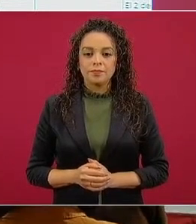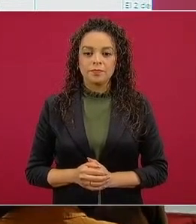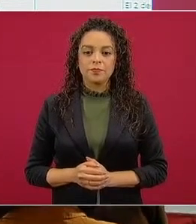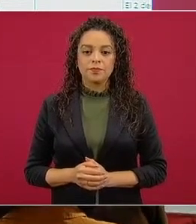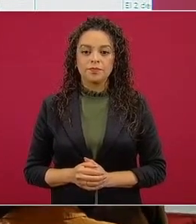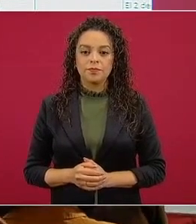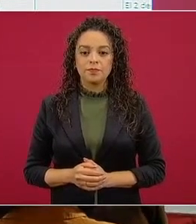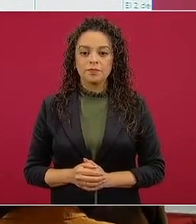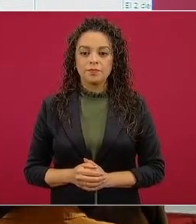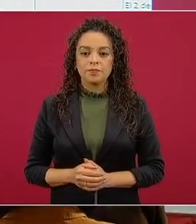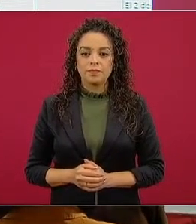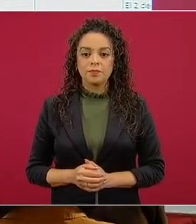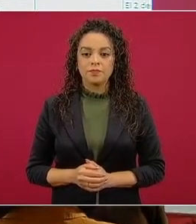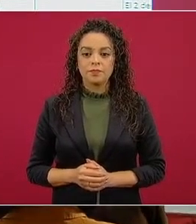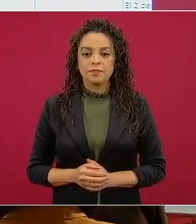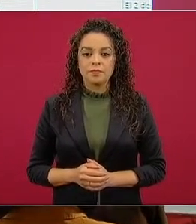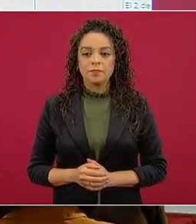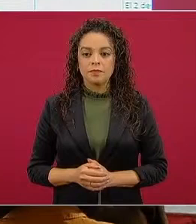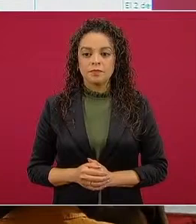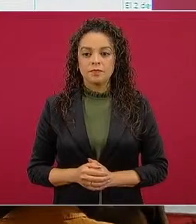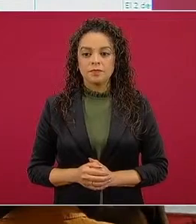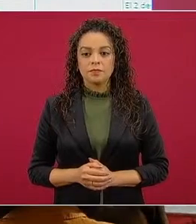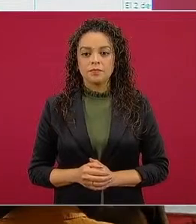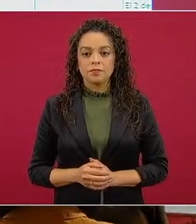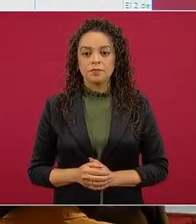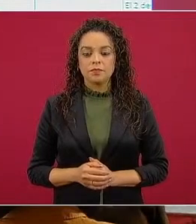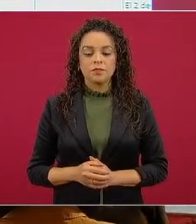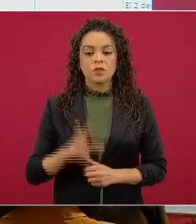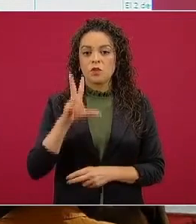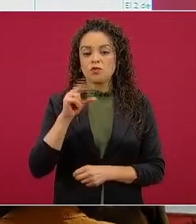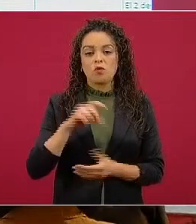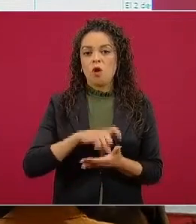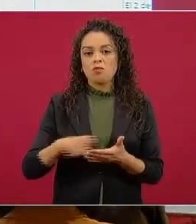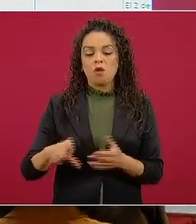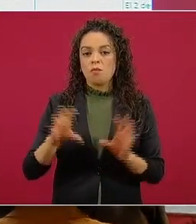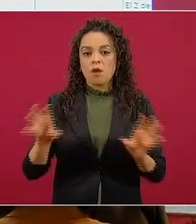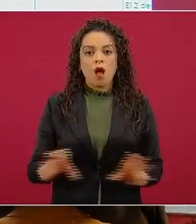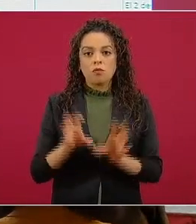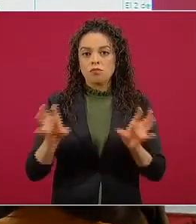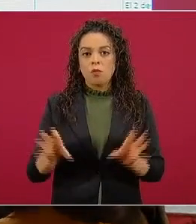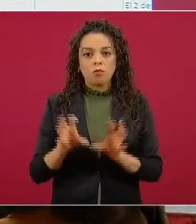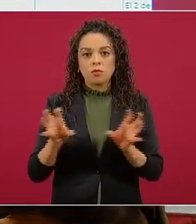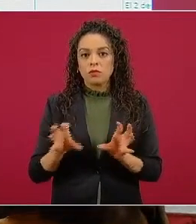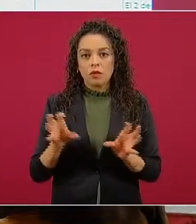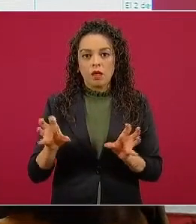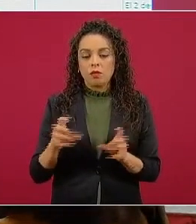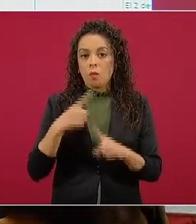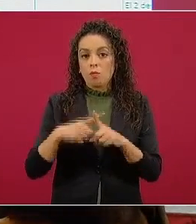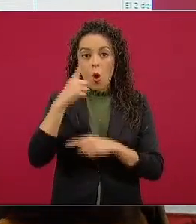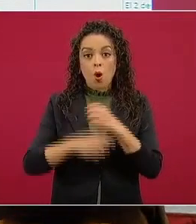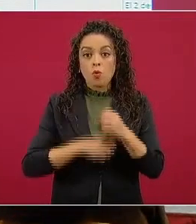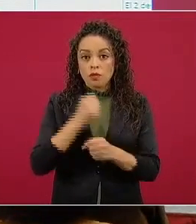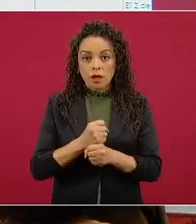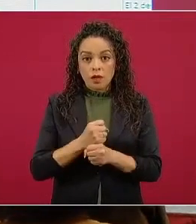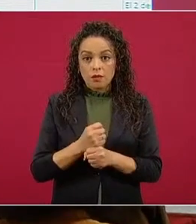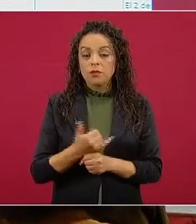No se comprarán sistemas de cómputo en el primer año ni tampoco en el segundo se han comprado porque era